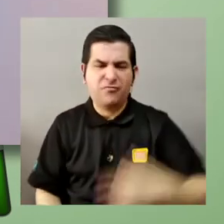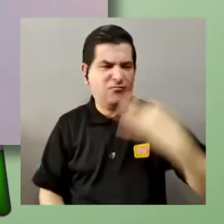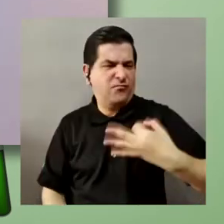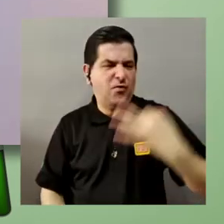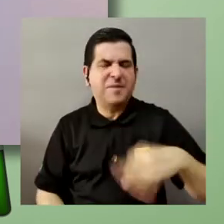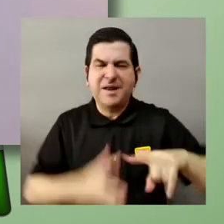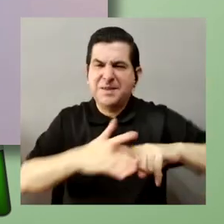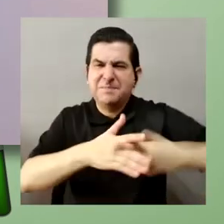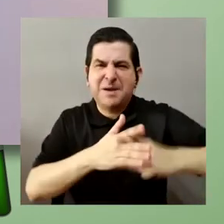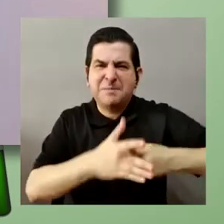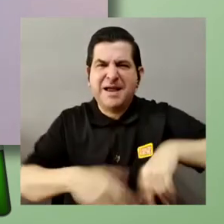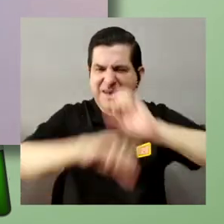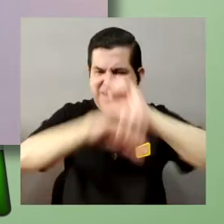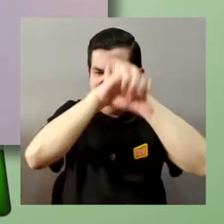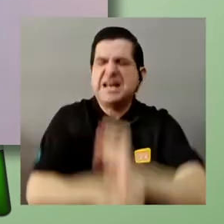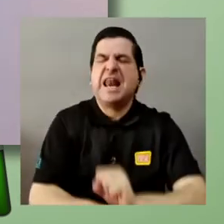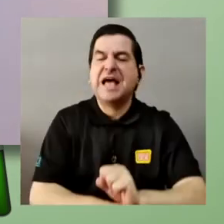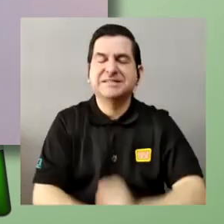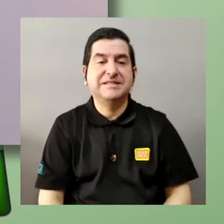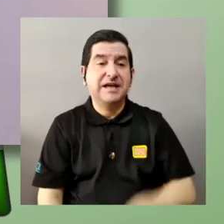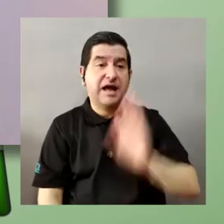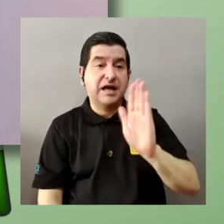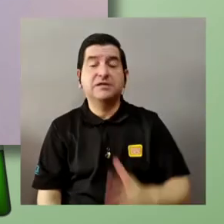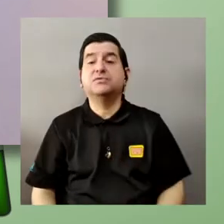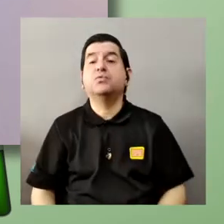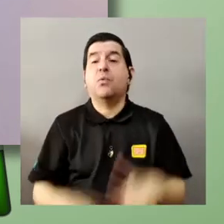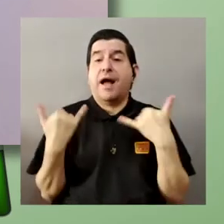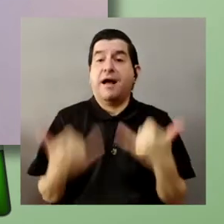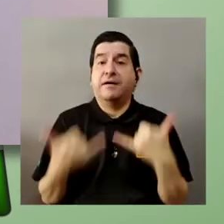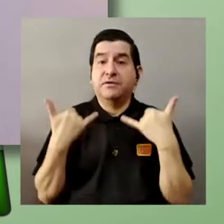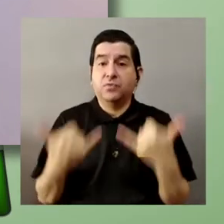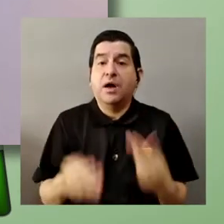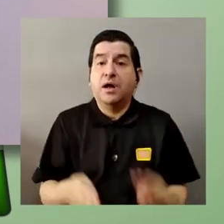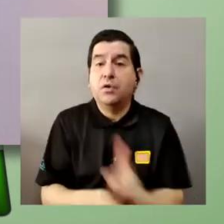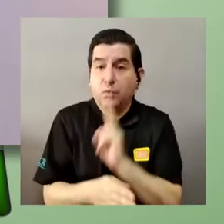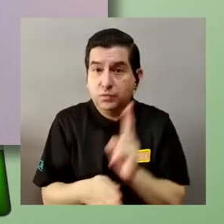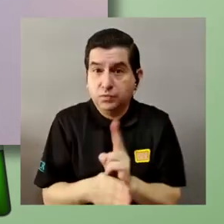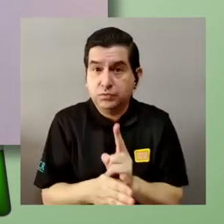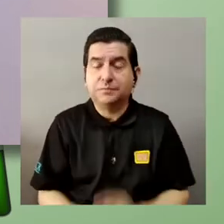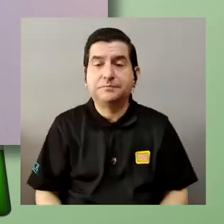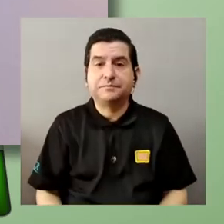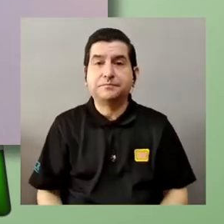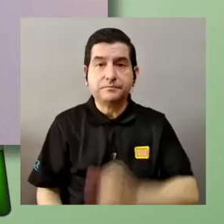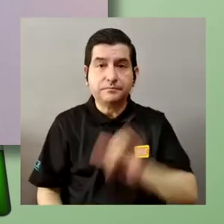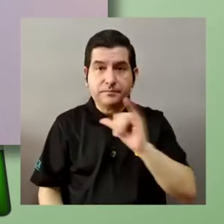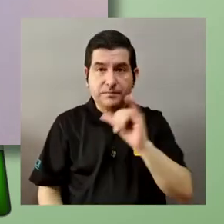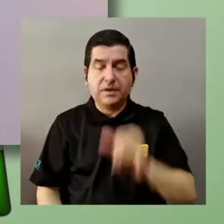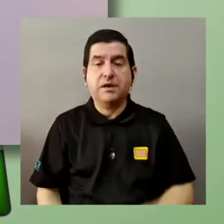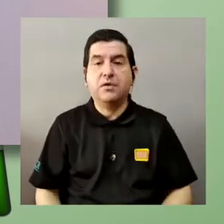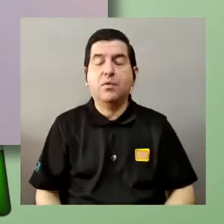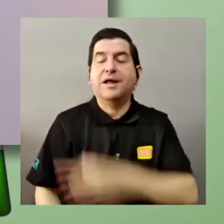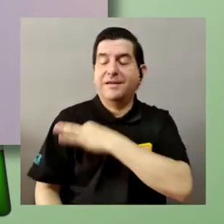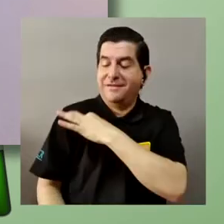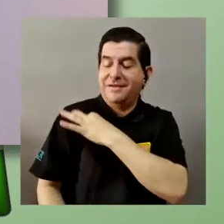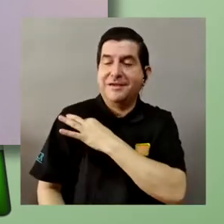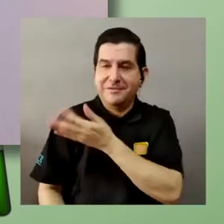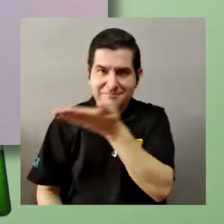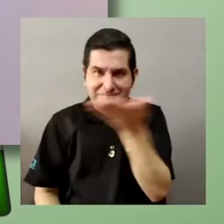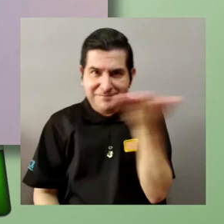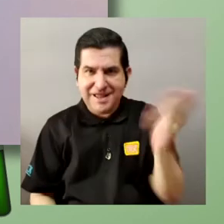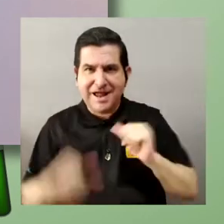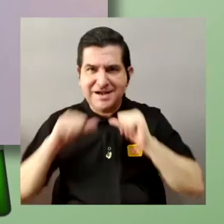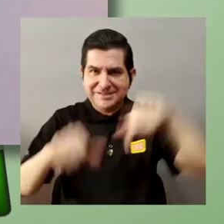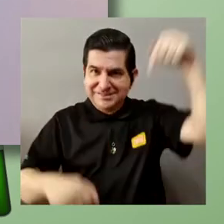mecánica clásica y su actualidad entonces extendemos también la invitación para que siga con